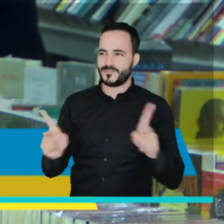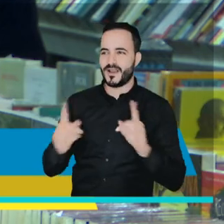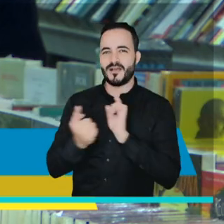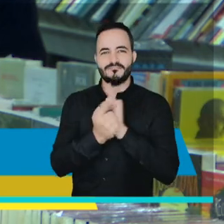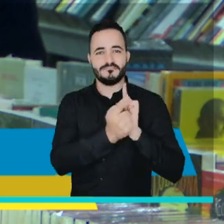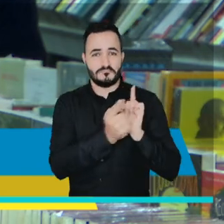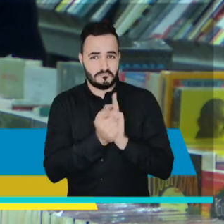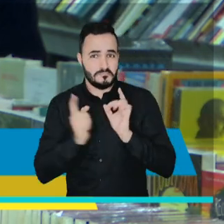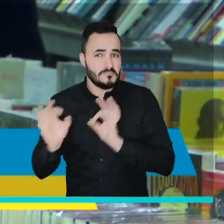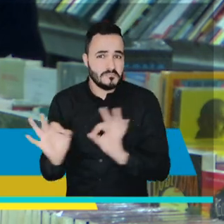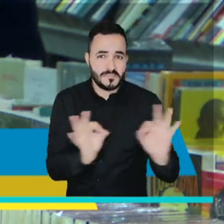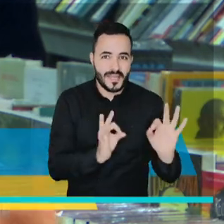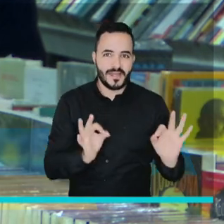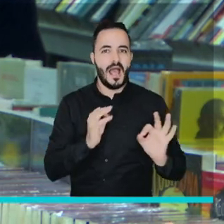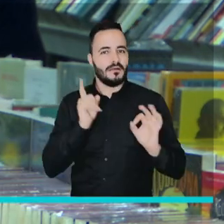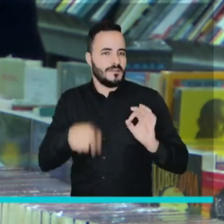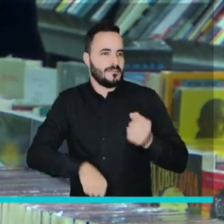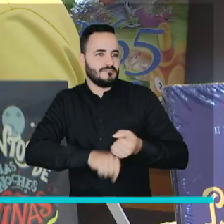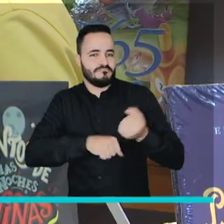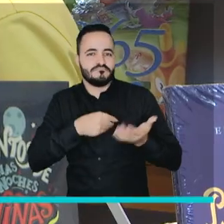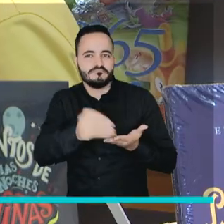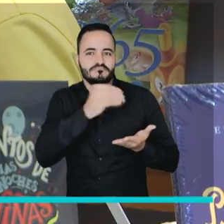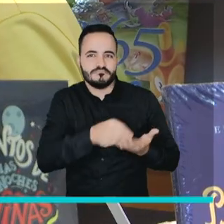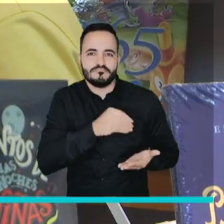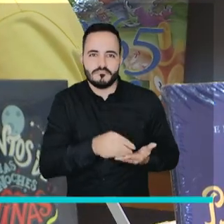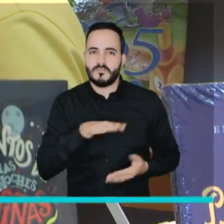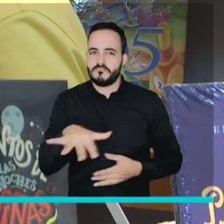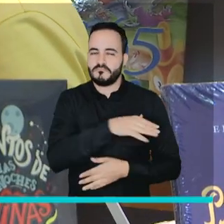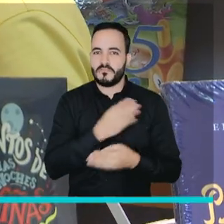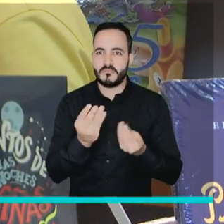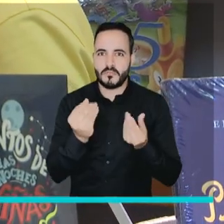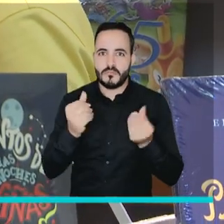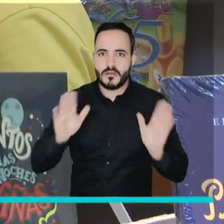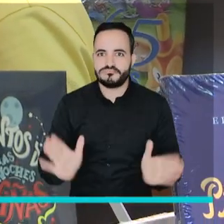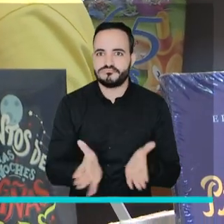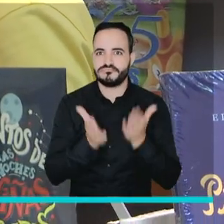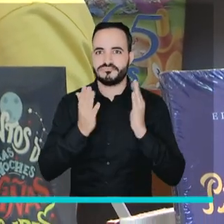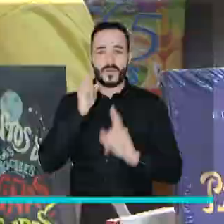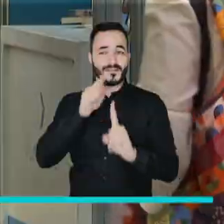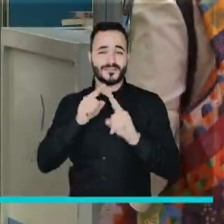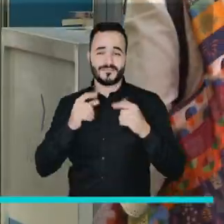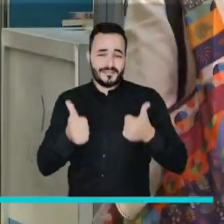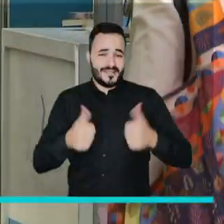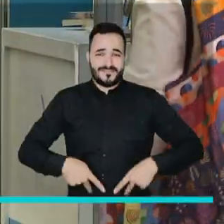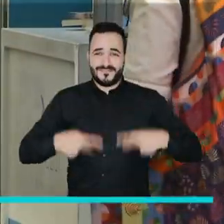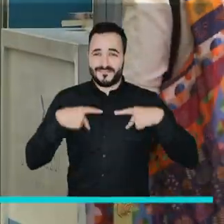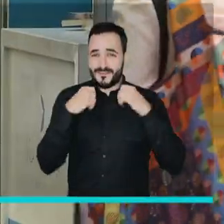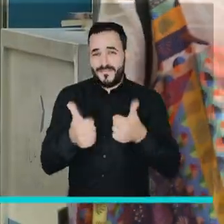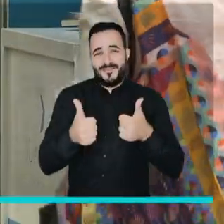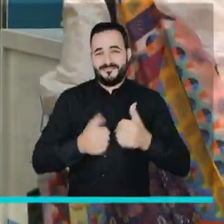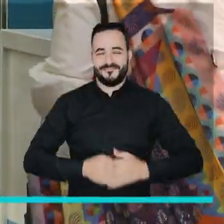con la gente, sino también con la reactivación económica para que todos podamos vivir mejor.